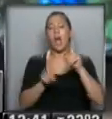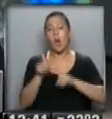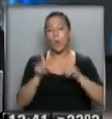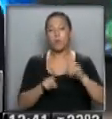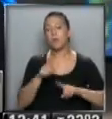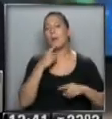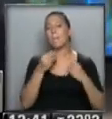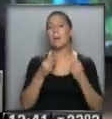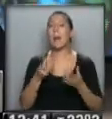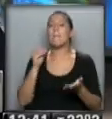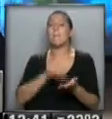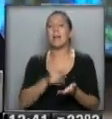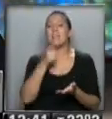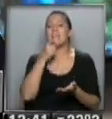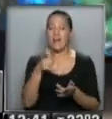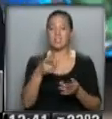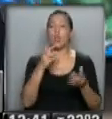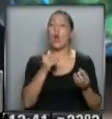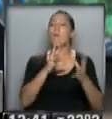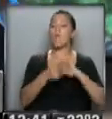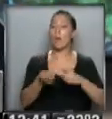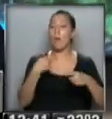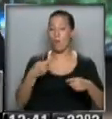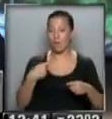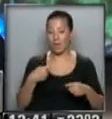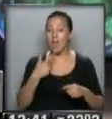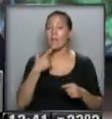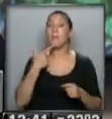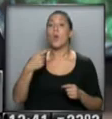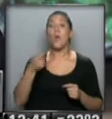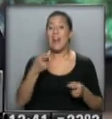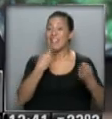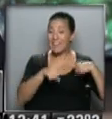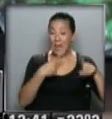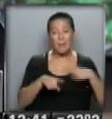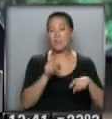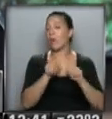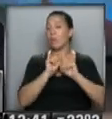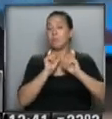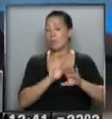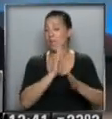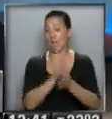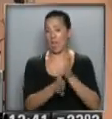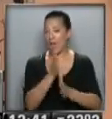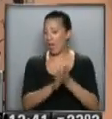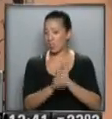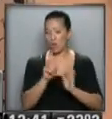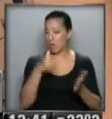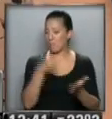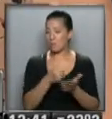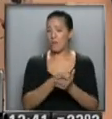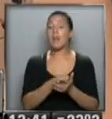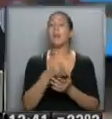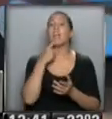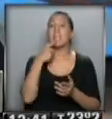para que sea aún más fácil el esquema jubilatorio. Pero jubilarse, el trámite jubilatorio es gratuito. Y las familias tienen que tener